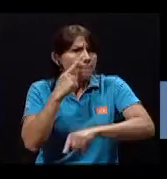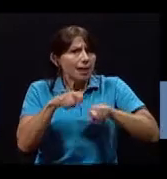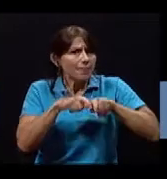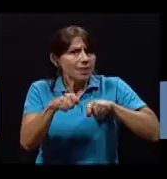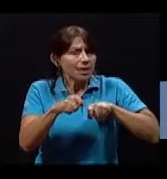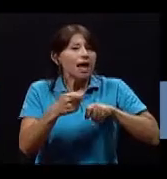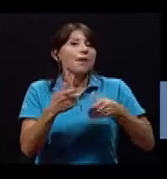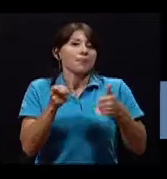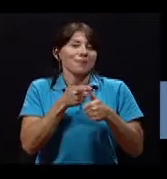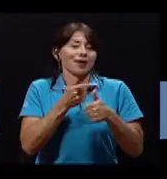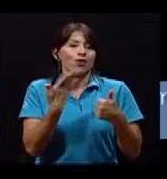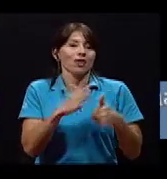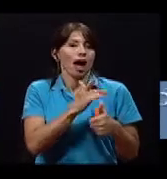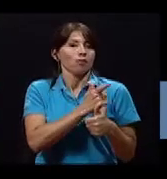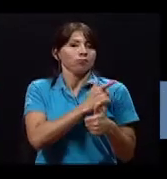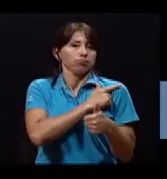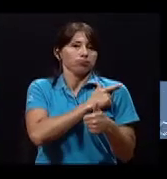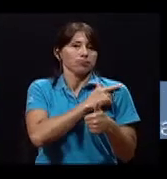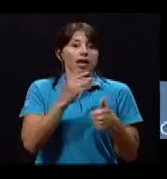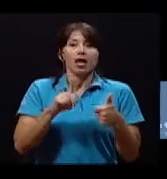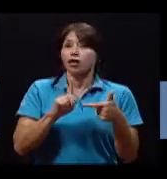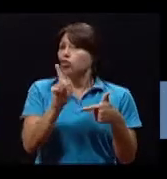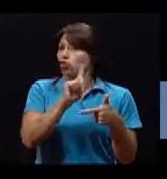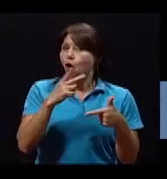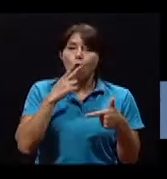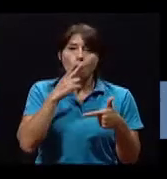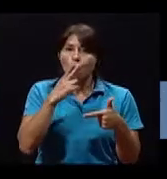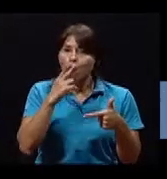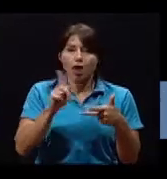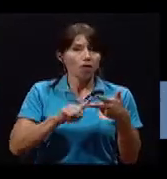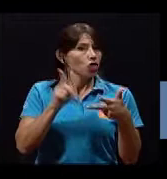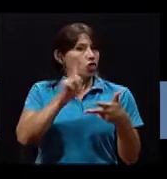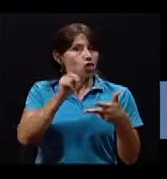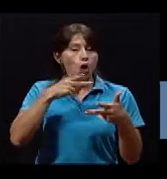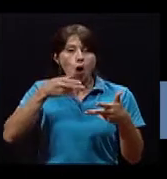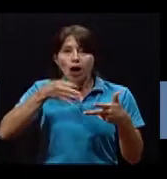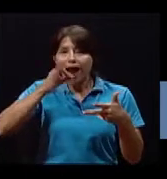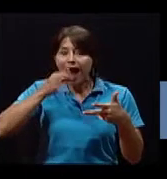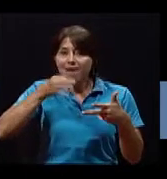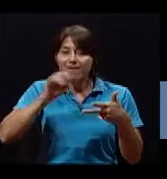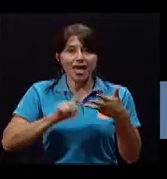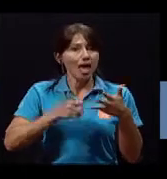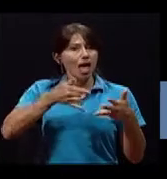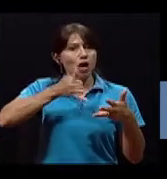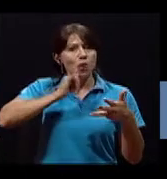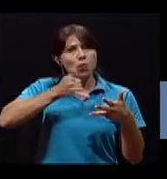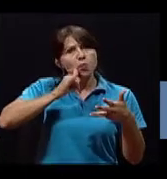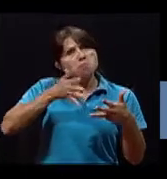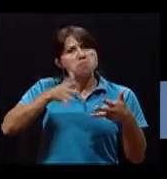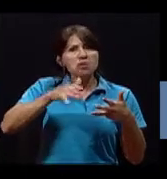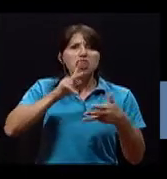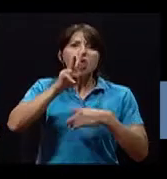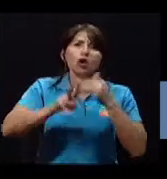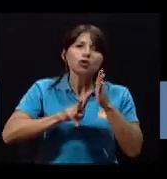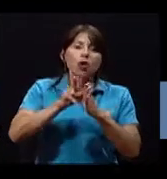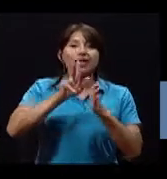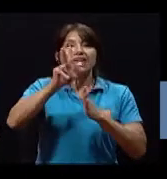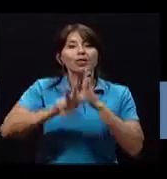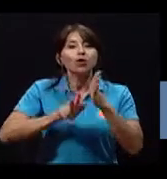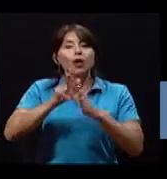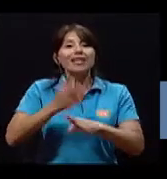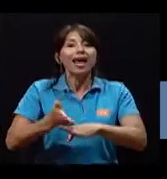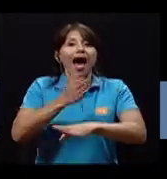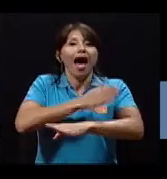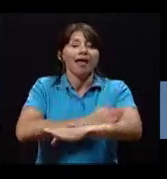y también no haya ni fumado, no haya tomado café, ni haya ingerido ningún tipo de bebida alcohólica por lo menos unas 2 o 3 horas